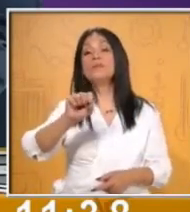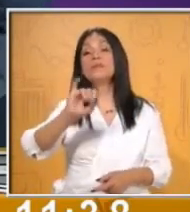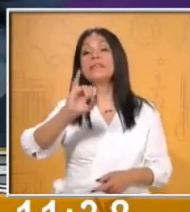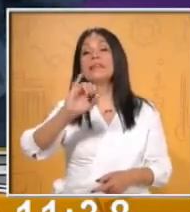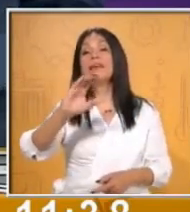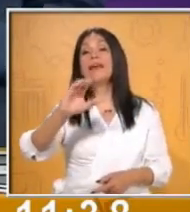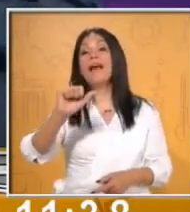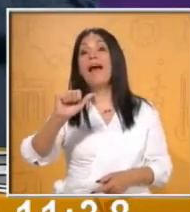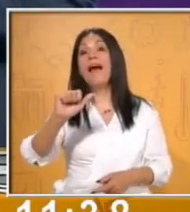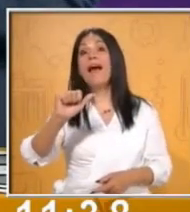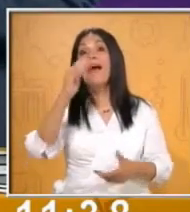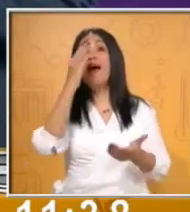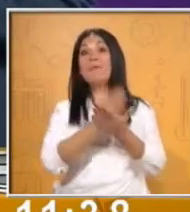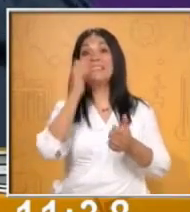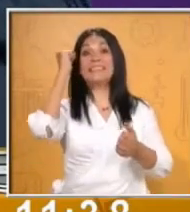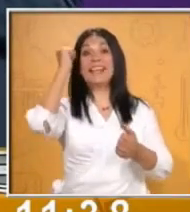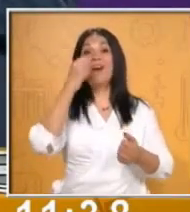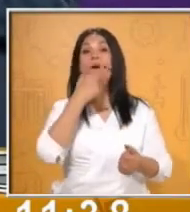Le gané. Basta.